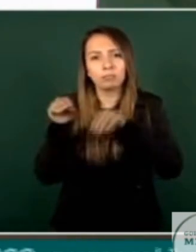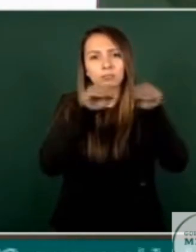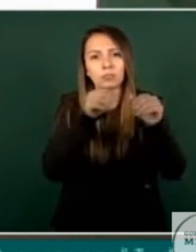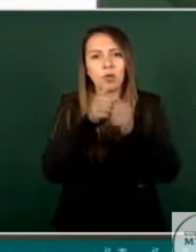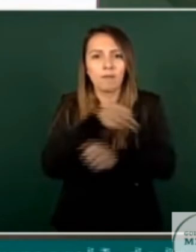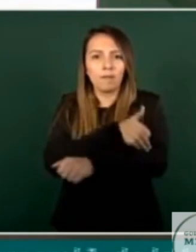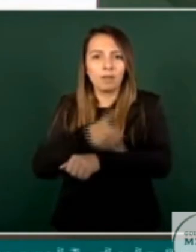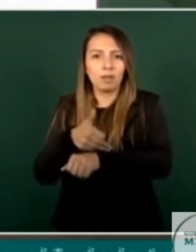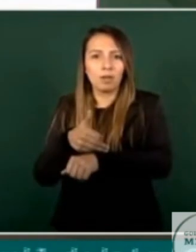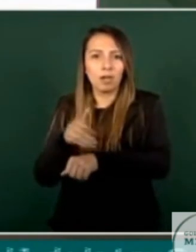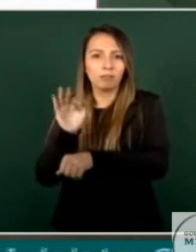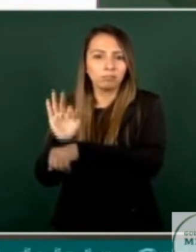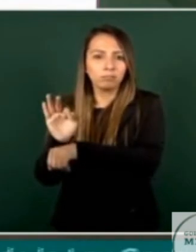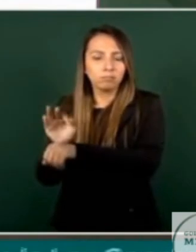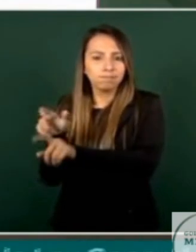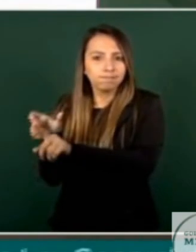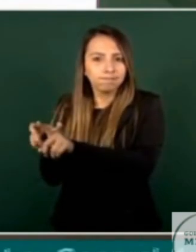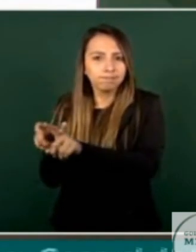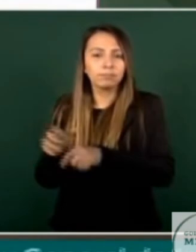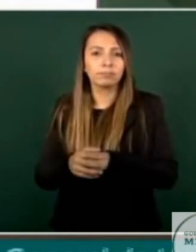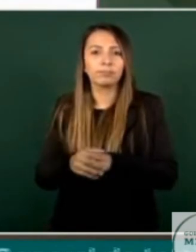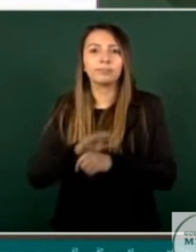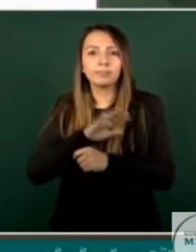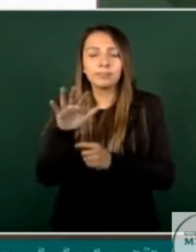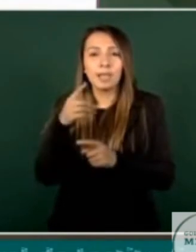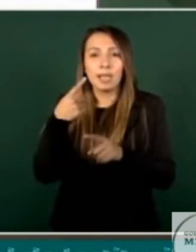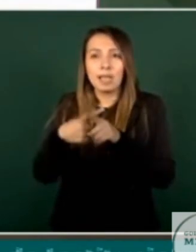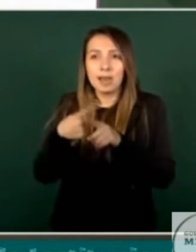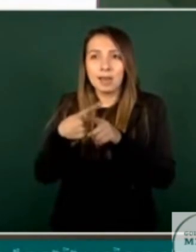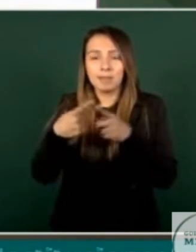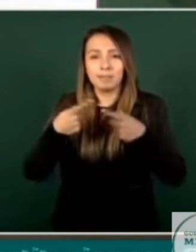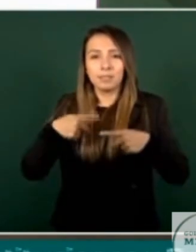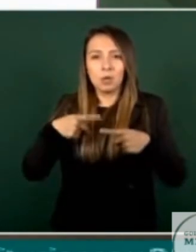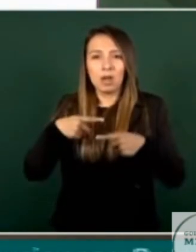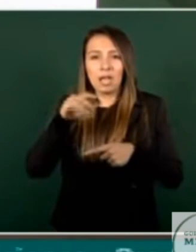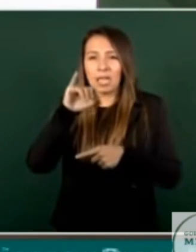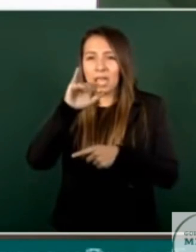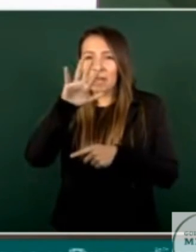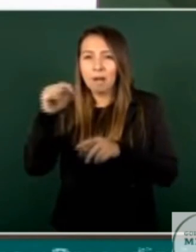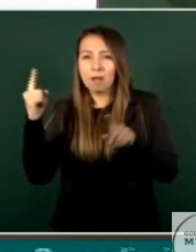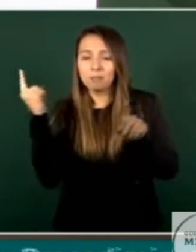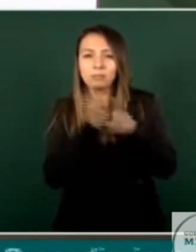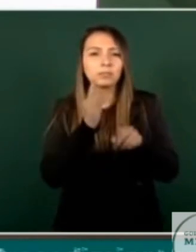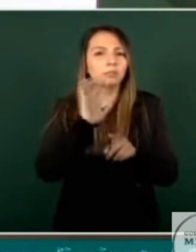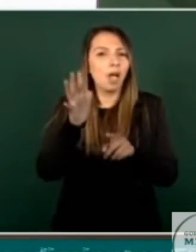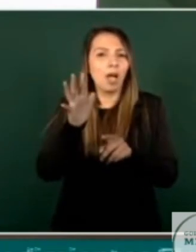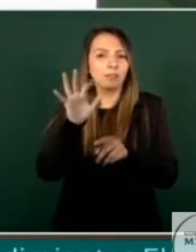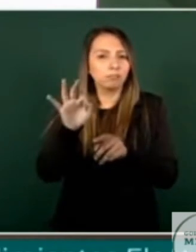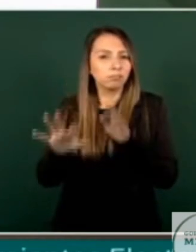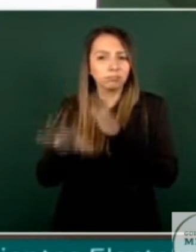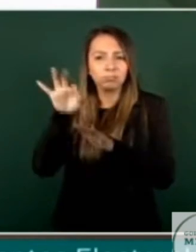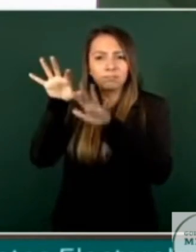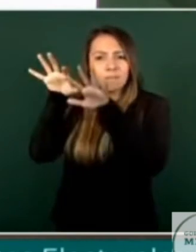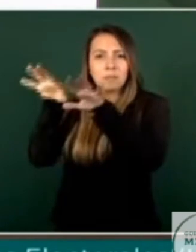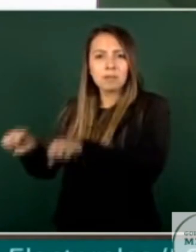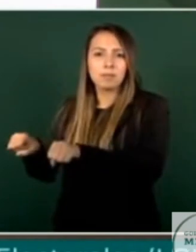Y quien intentó matarlo ya está vinculado a proceso con prisión